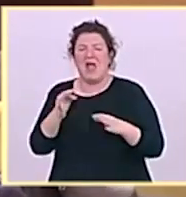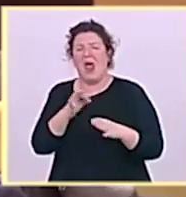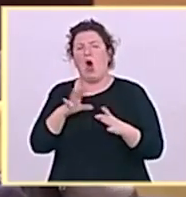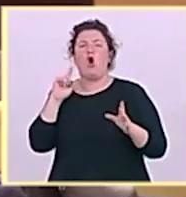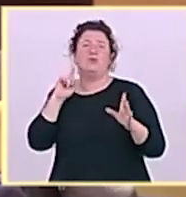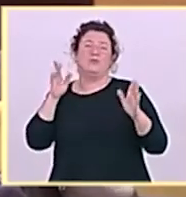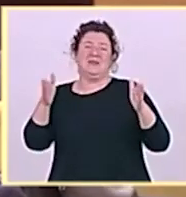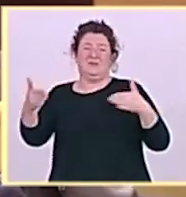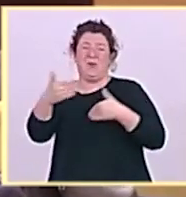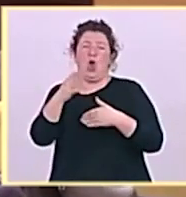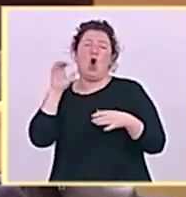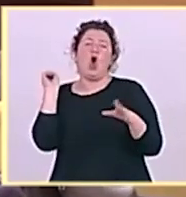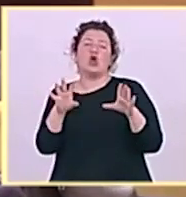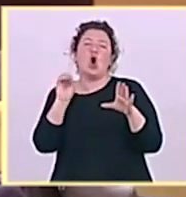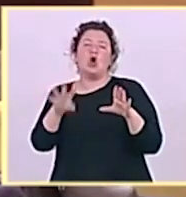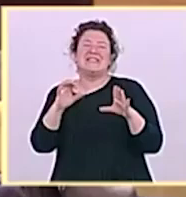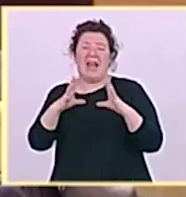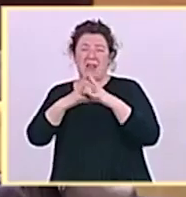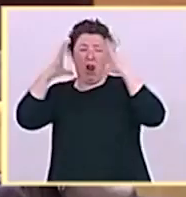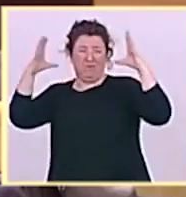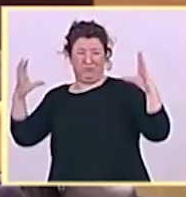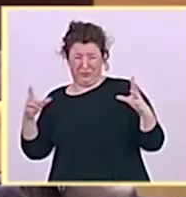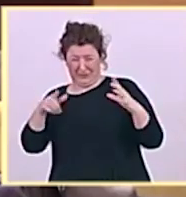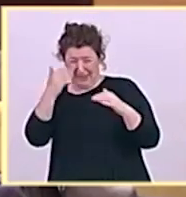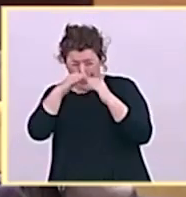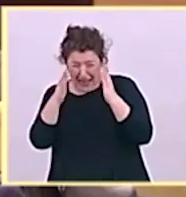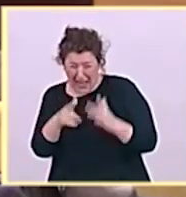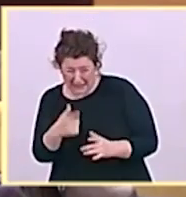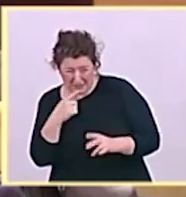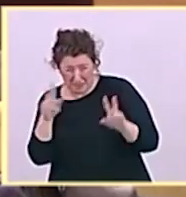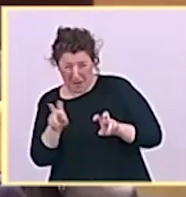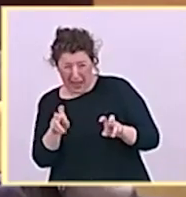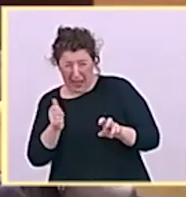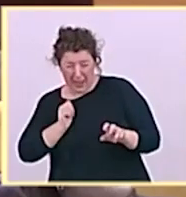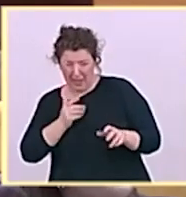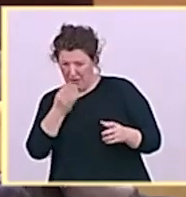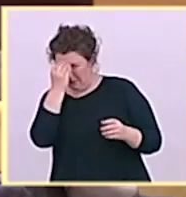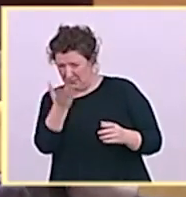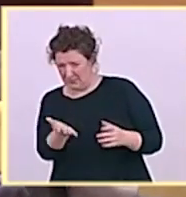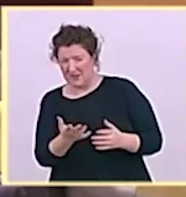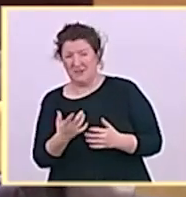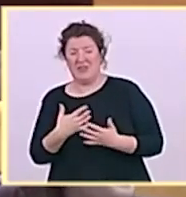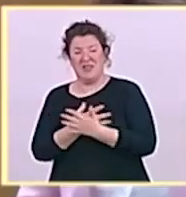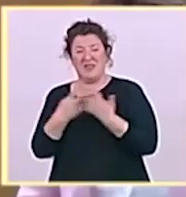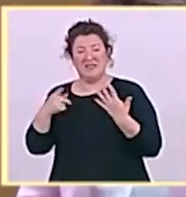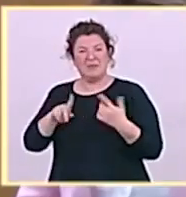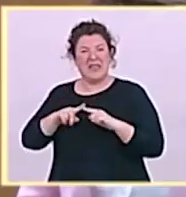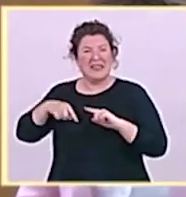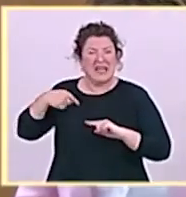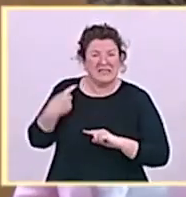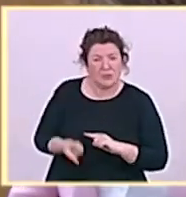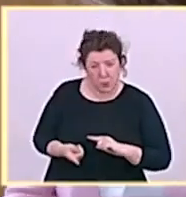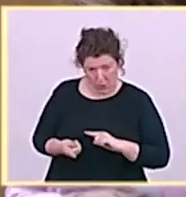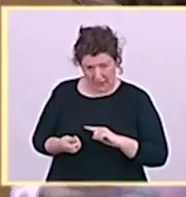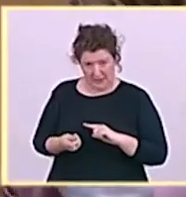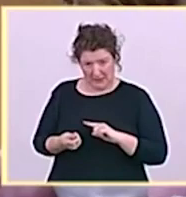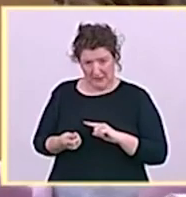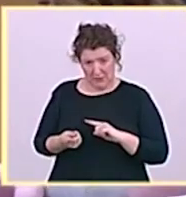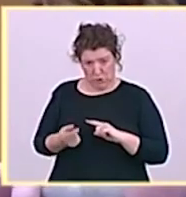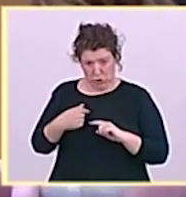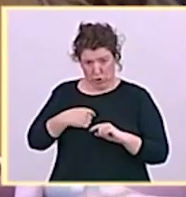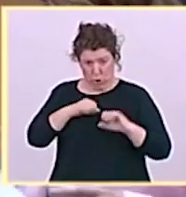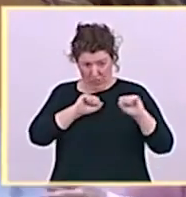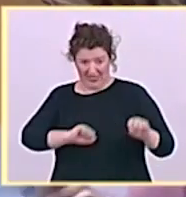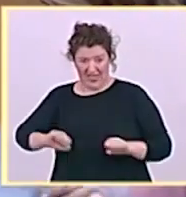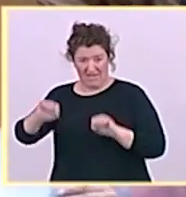después de aprobar en sesión plenaria una enmienda que yo mismo defendí crear un plan específico para luchar por la pérdida poblacional